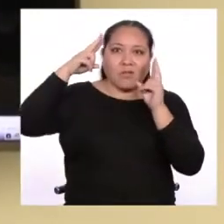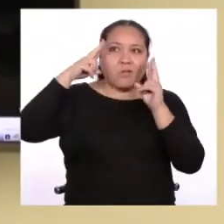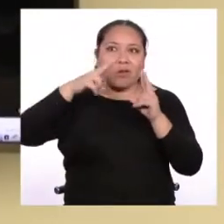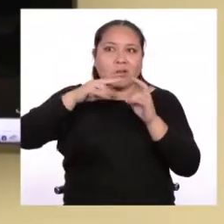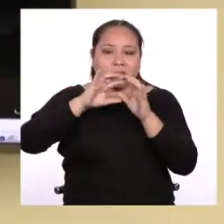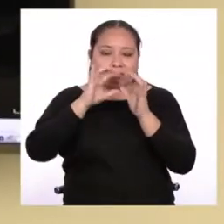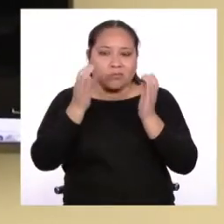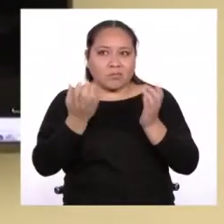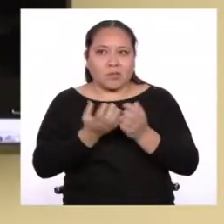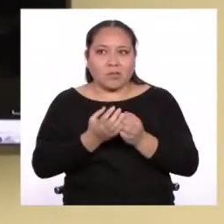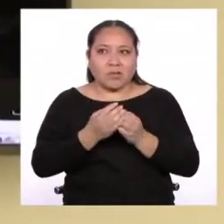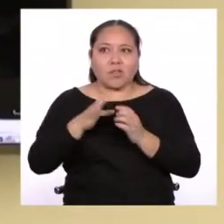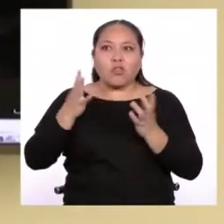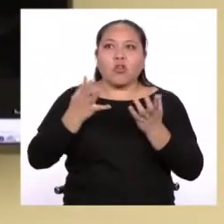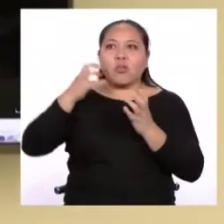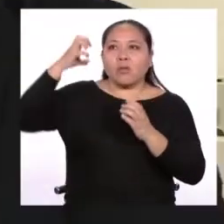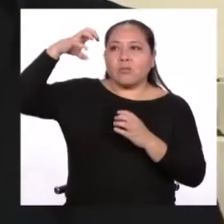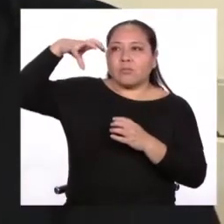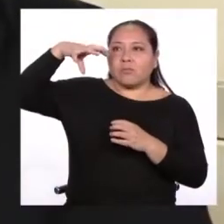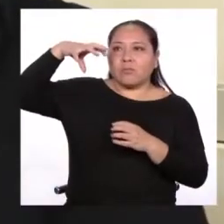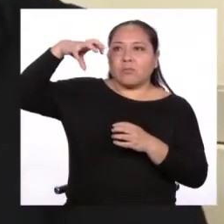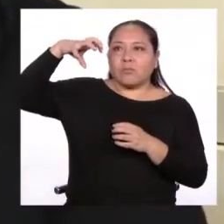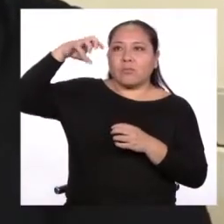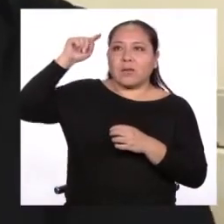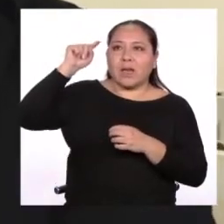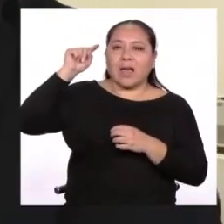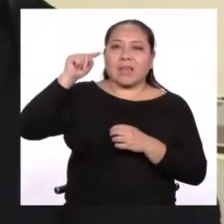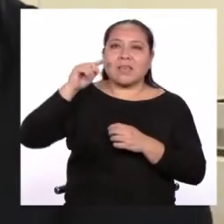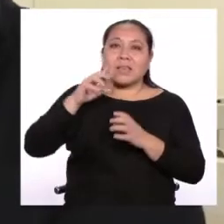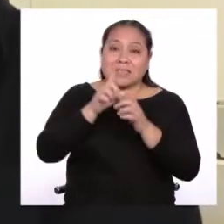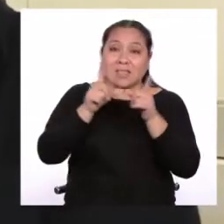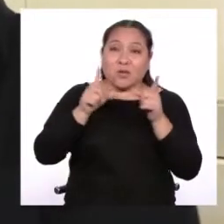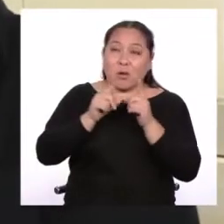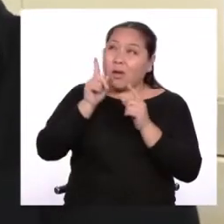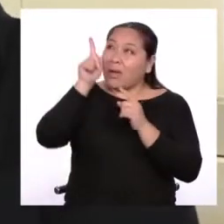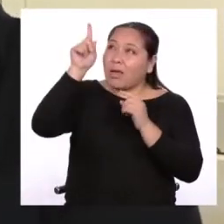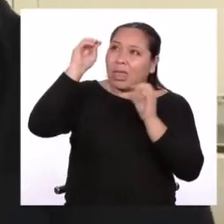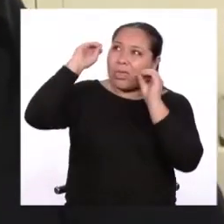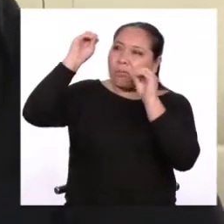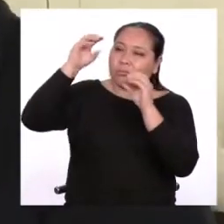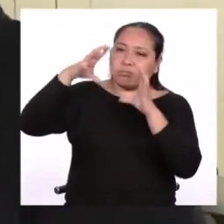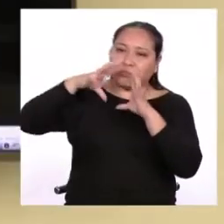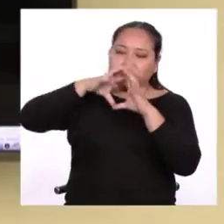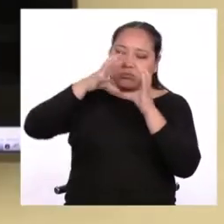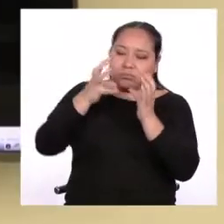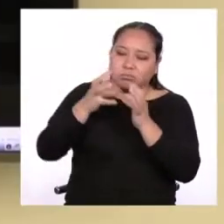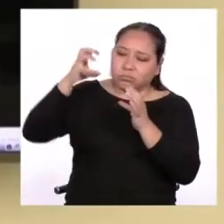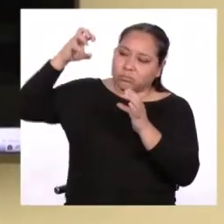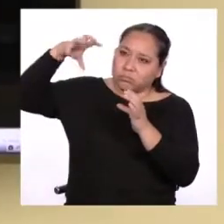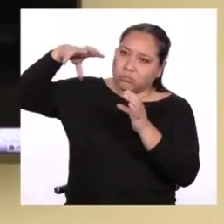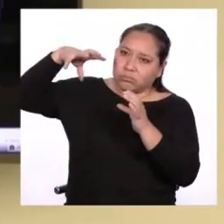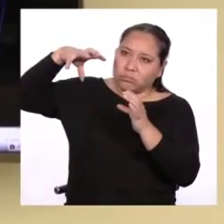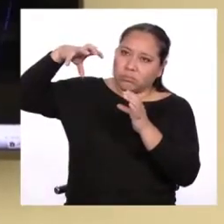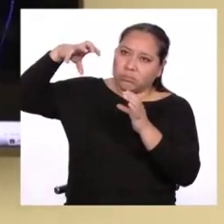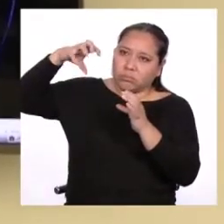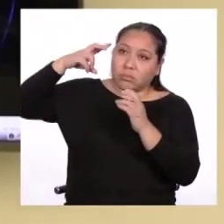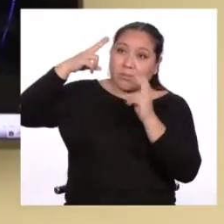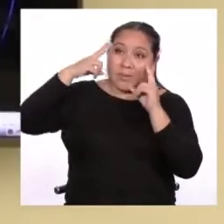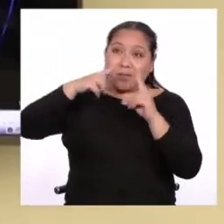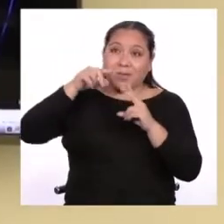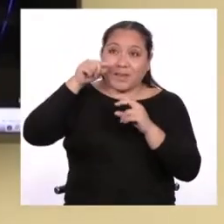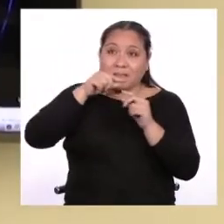ubicación actual del satélite. Ahí es donde está el satélite. Y justo ahí es de un círculo, se puede visualizar ese círculo.